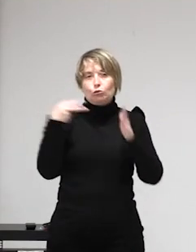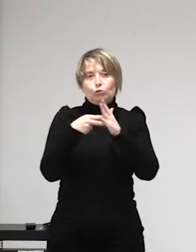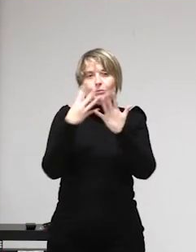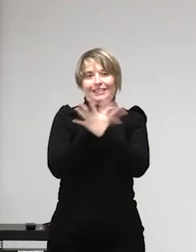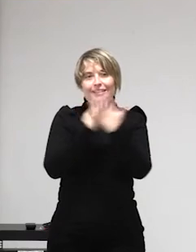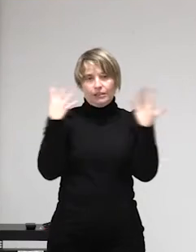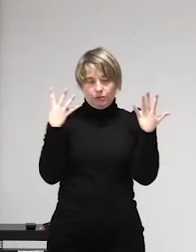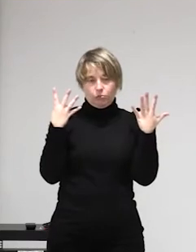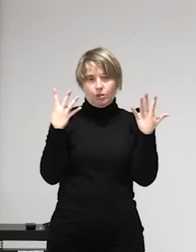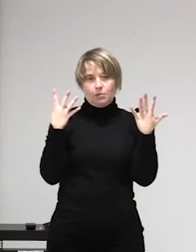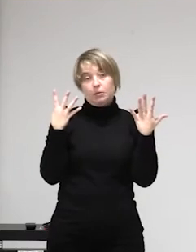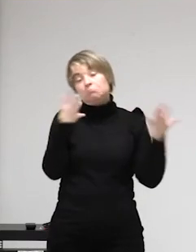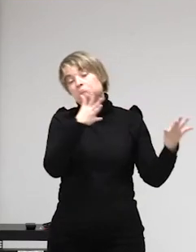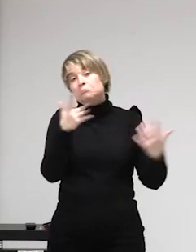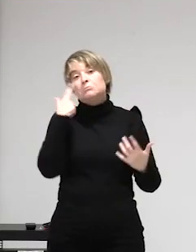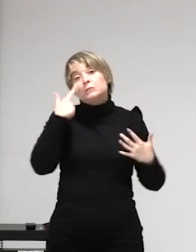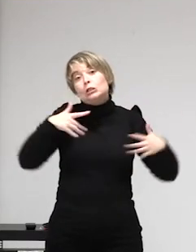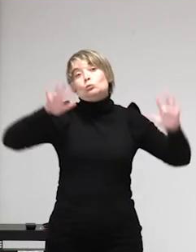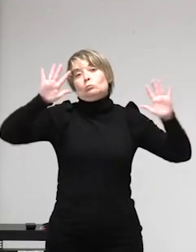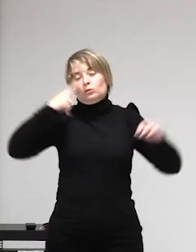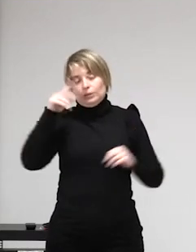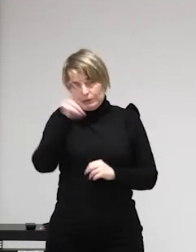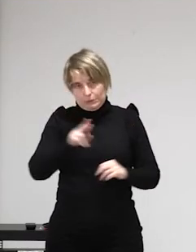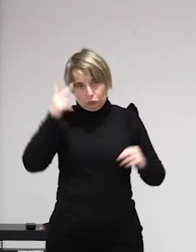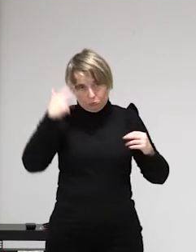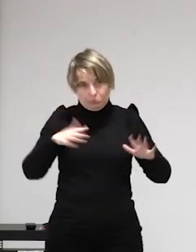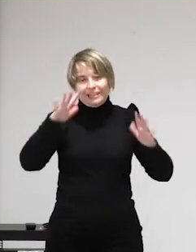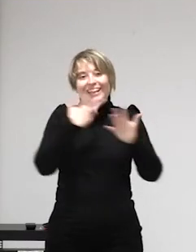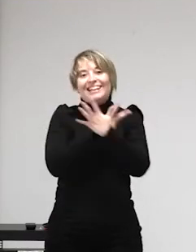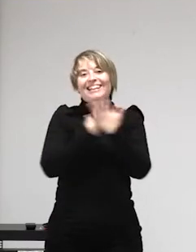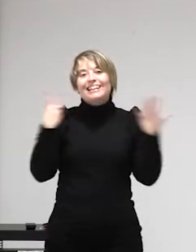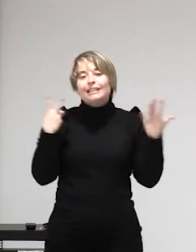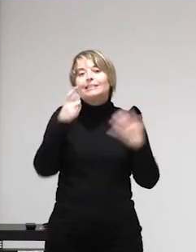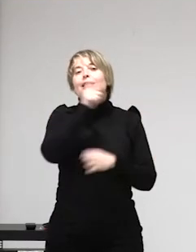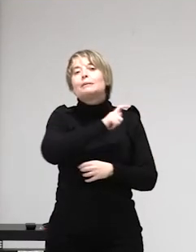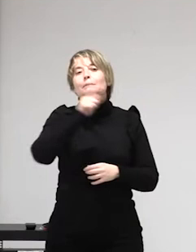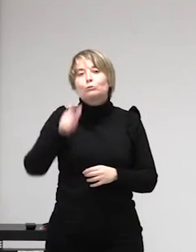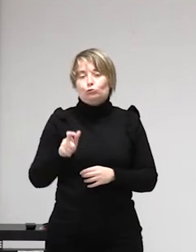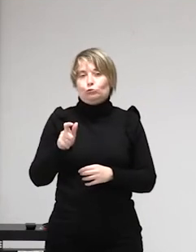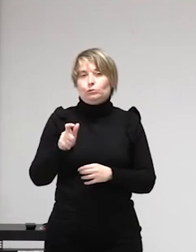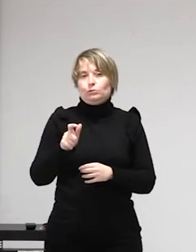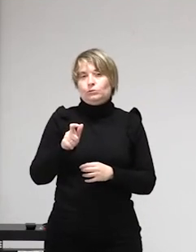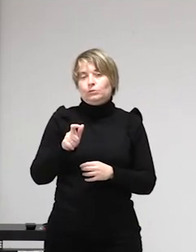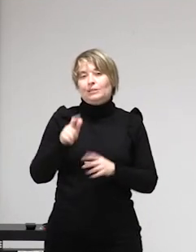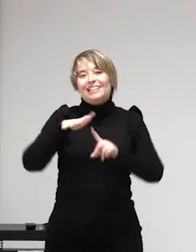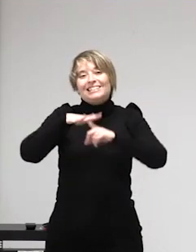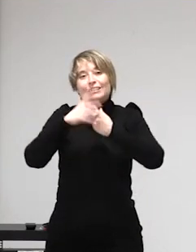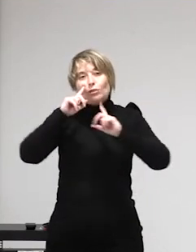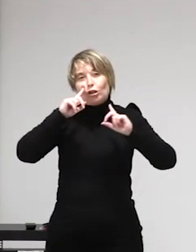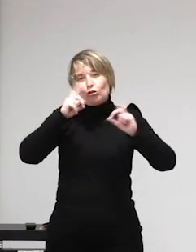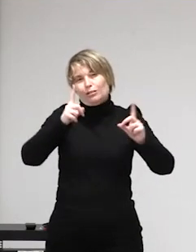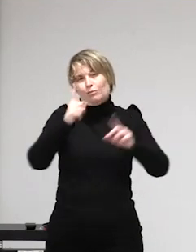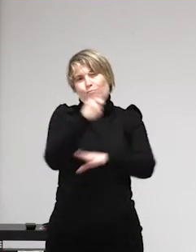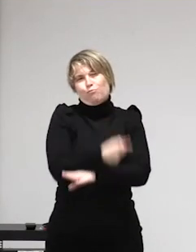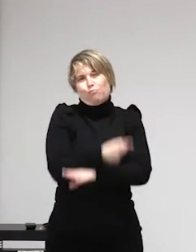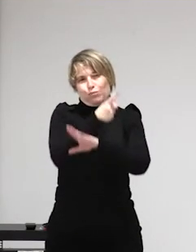administrativa en un lugar en un lugar de ejercicio de la prostitución mientras ejercía dicha actividad lo he transcrito porque se ve muy borroso pero repito